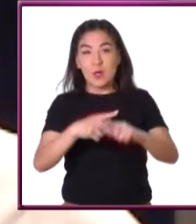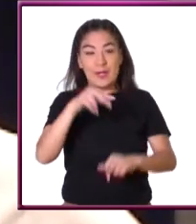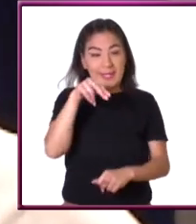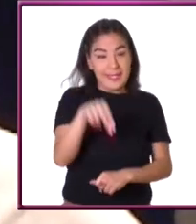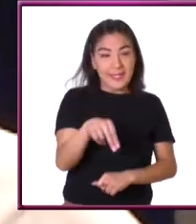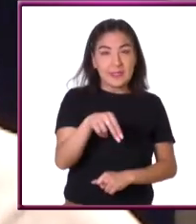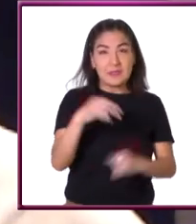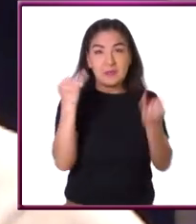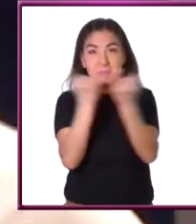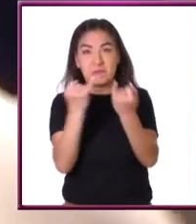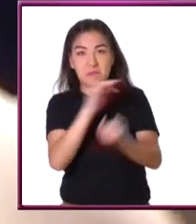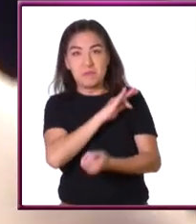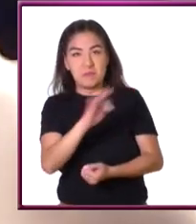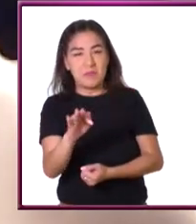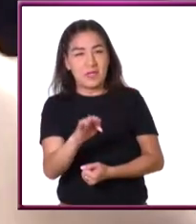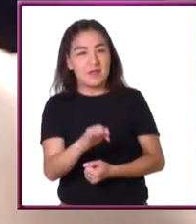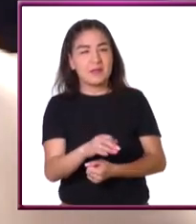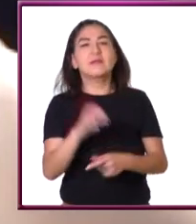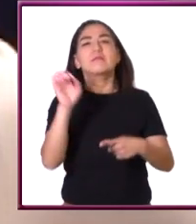de n,